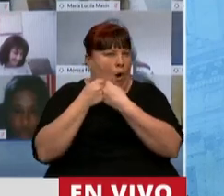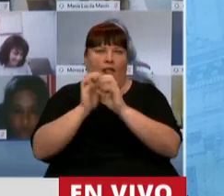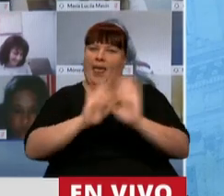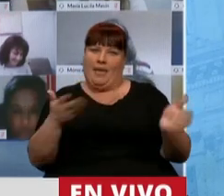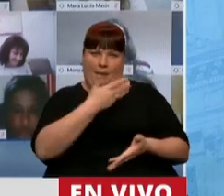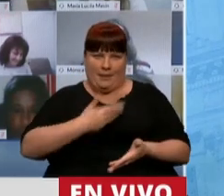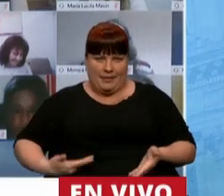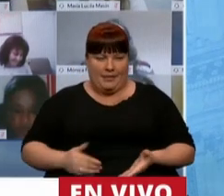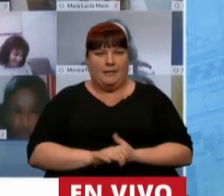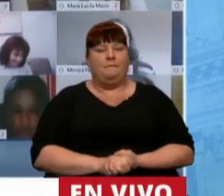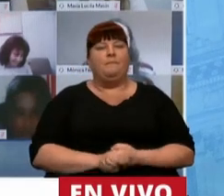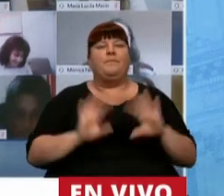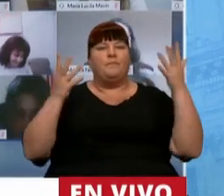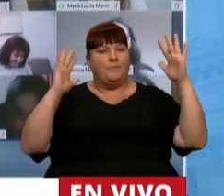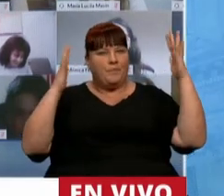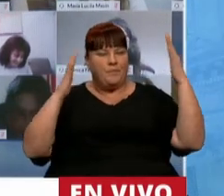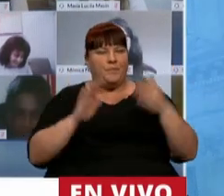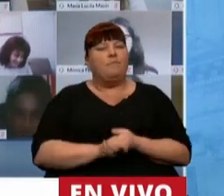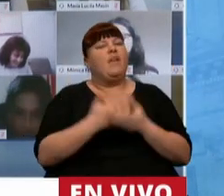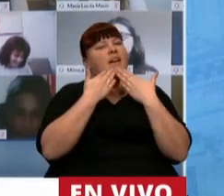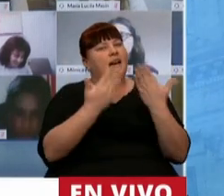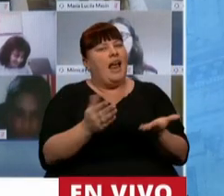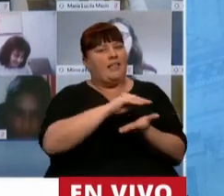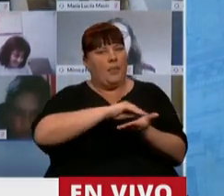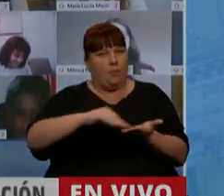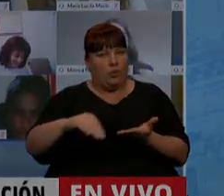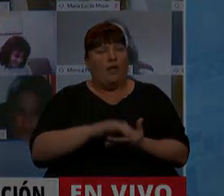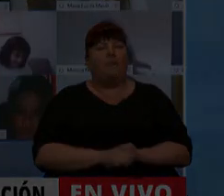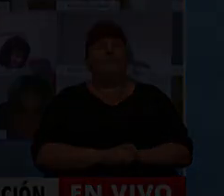Nada más, señor Presidente. Gracias, diputado Suárez Lastra.